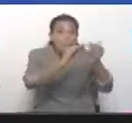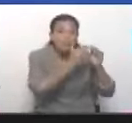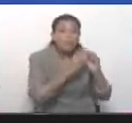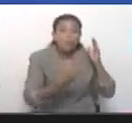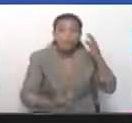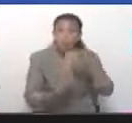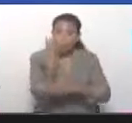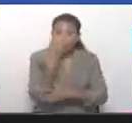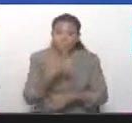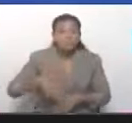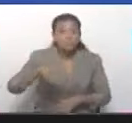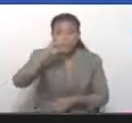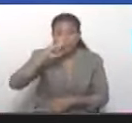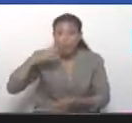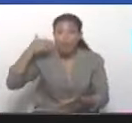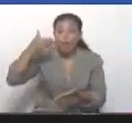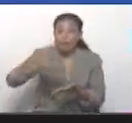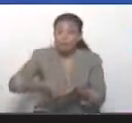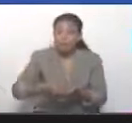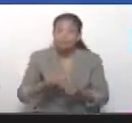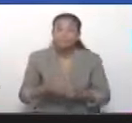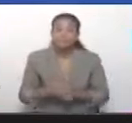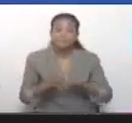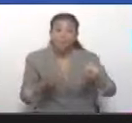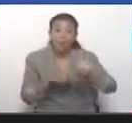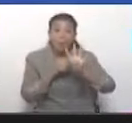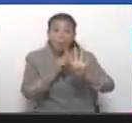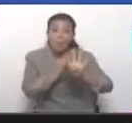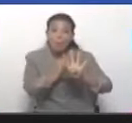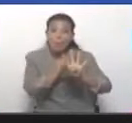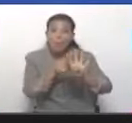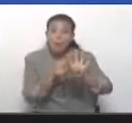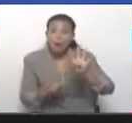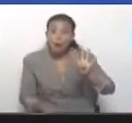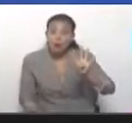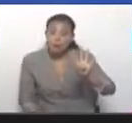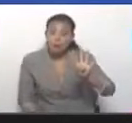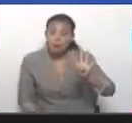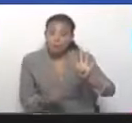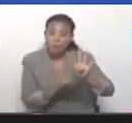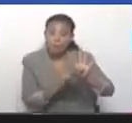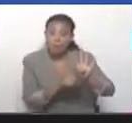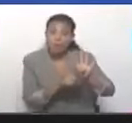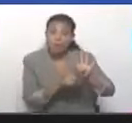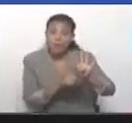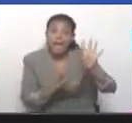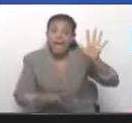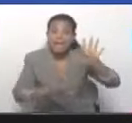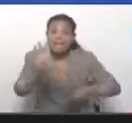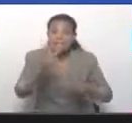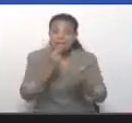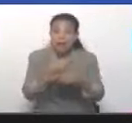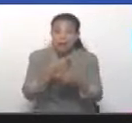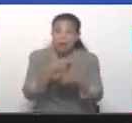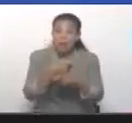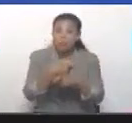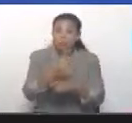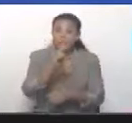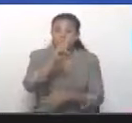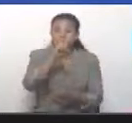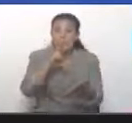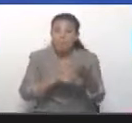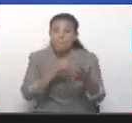cual se cumplió en todos estos años. El cuarto referéndum fue el 15 de agosto del año 2004,